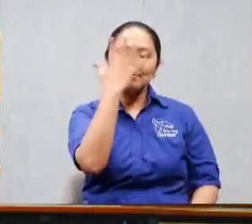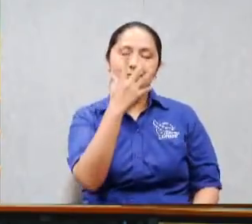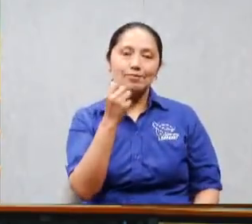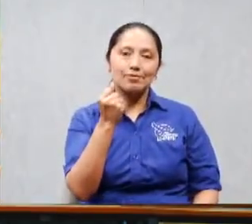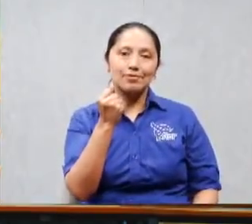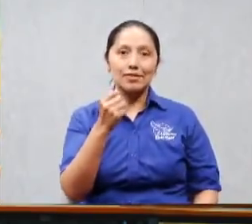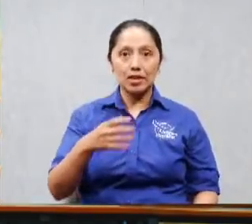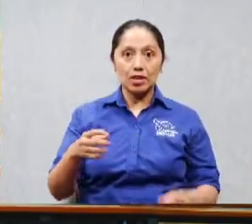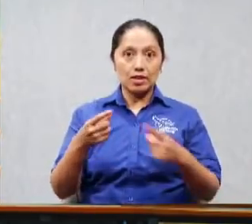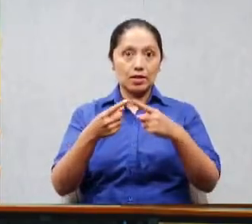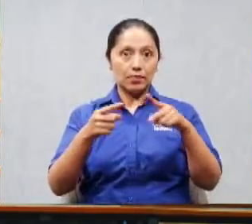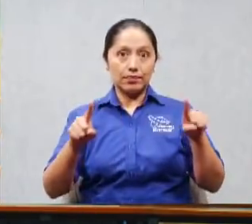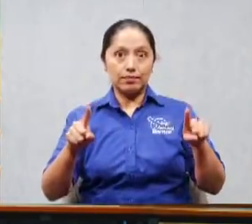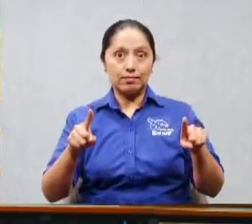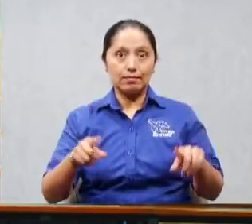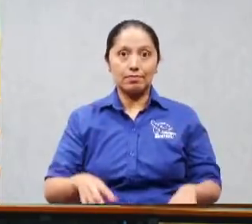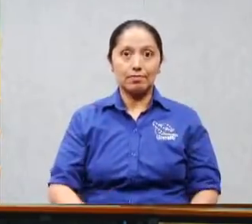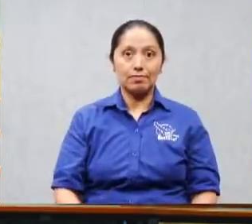¿Nosotros?